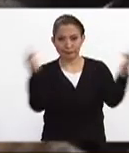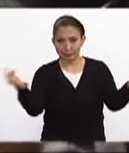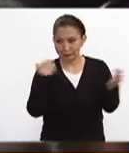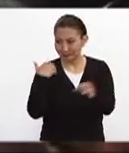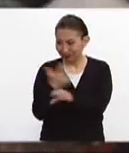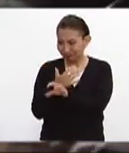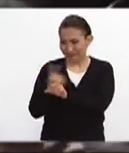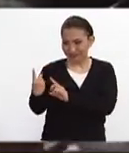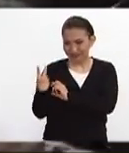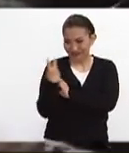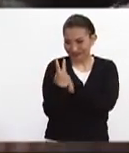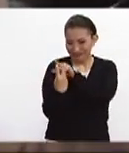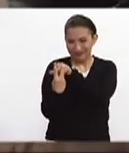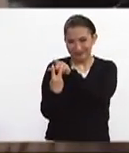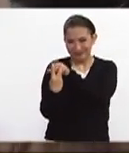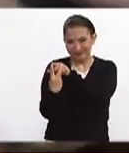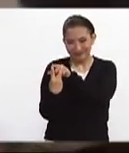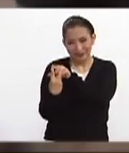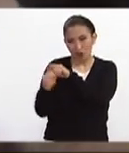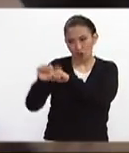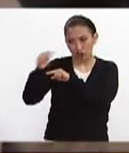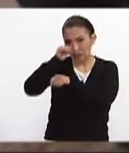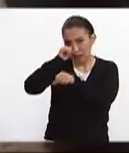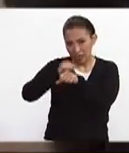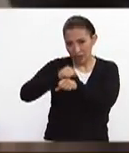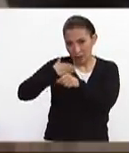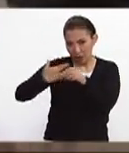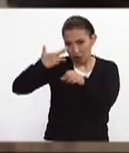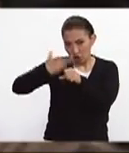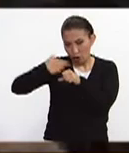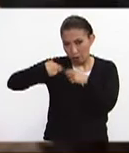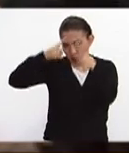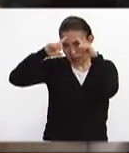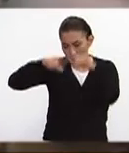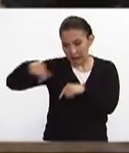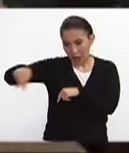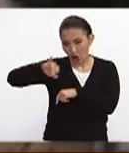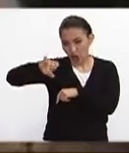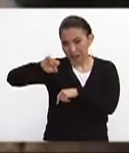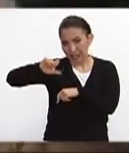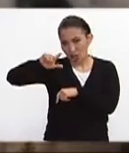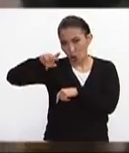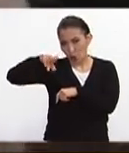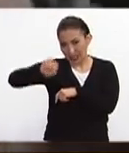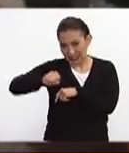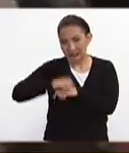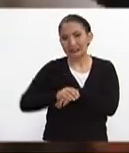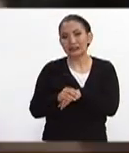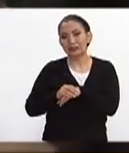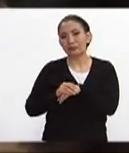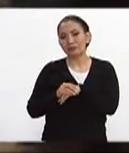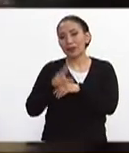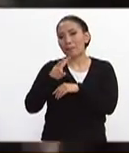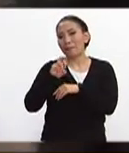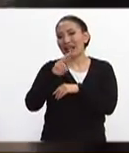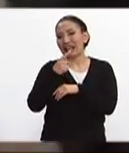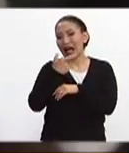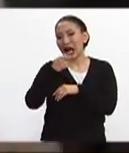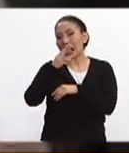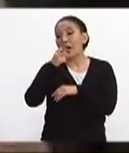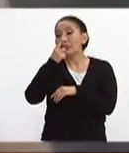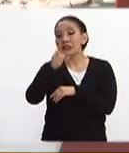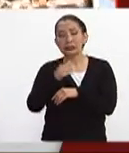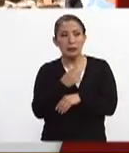compañía del otro secretario mayor de Marina José Luis Vergara a